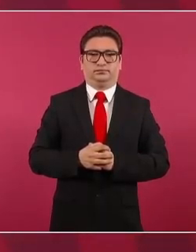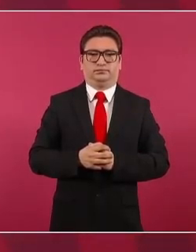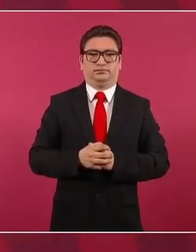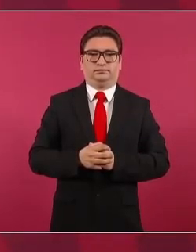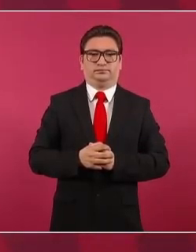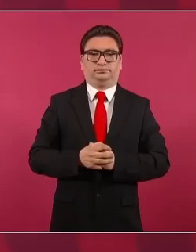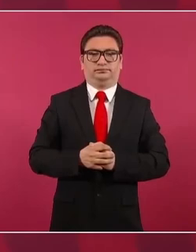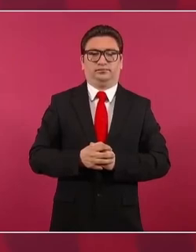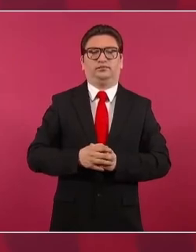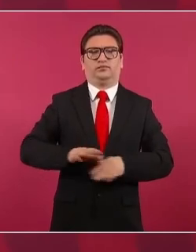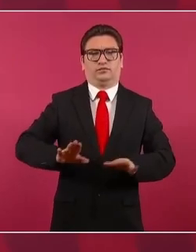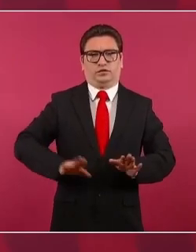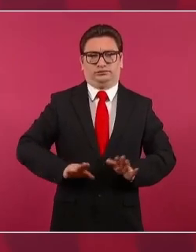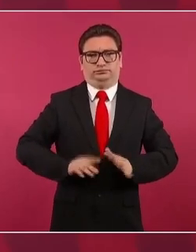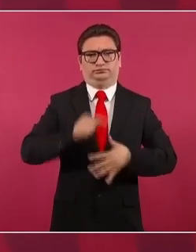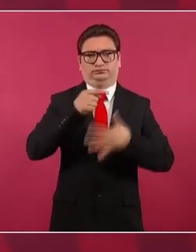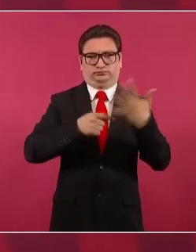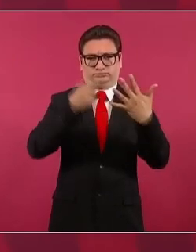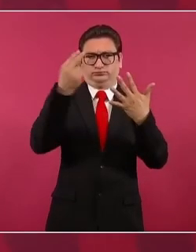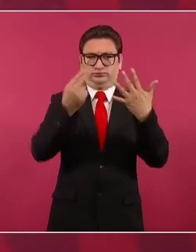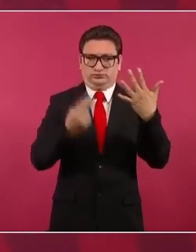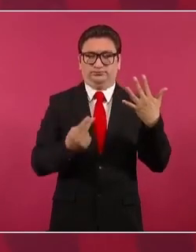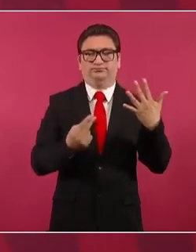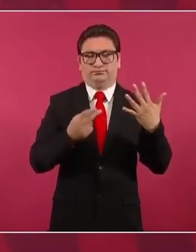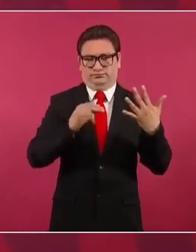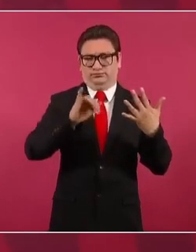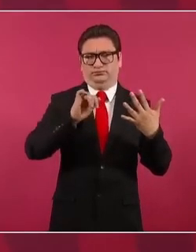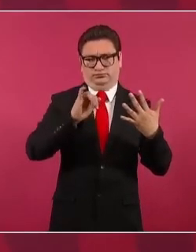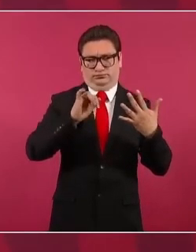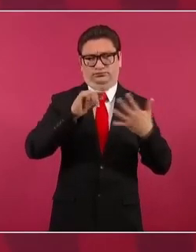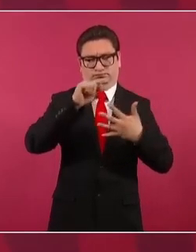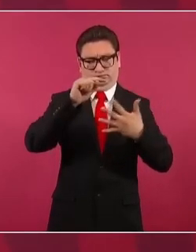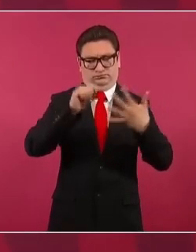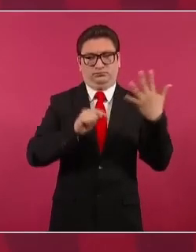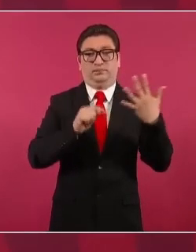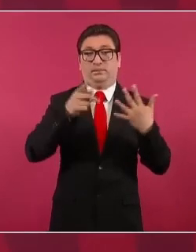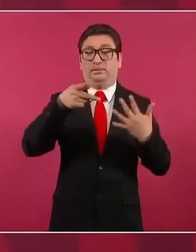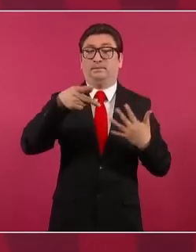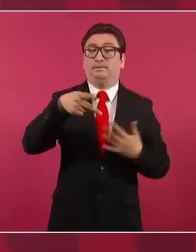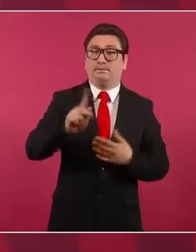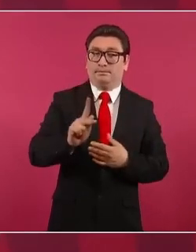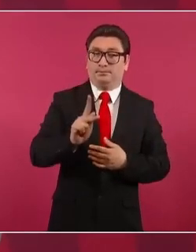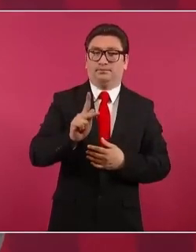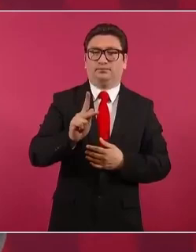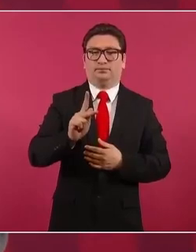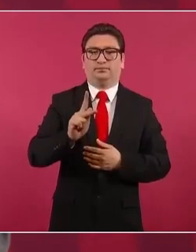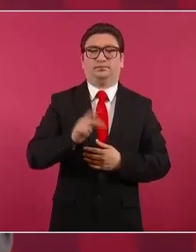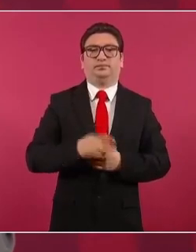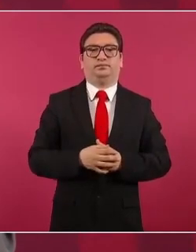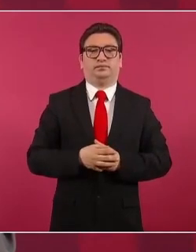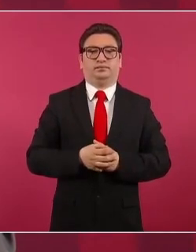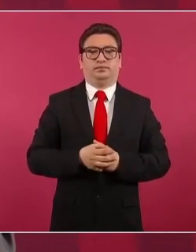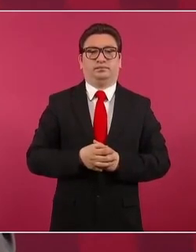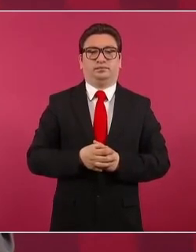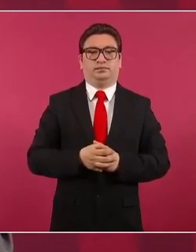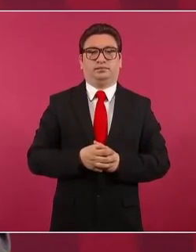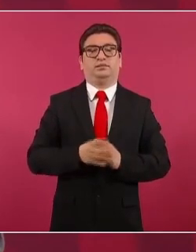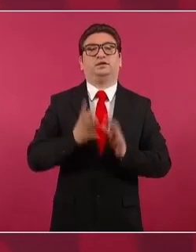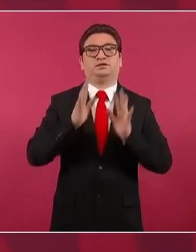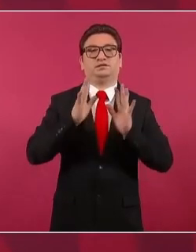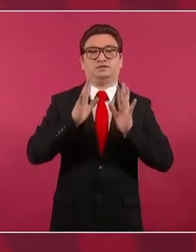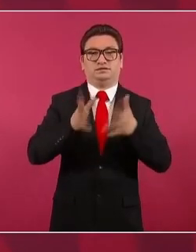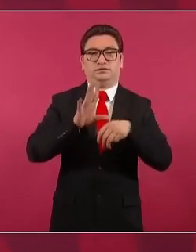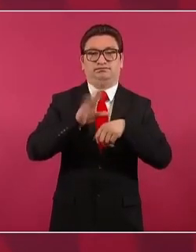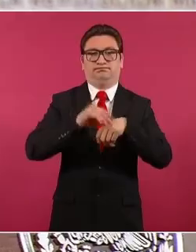requisitos, pero ya existe